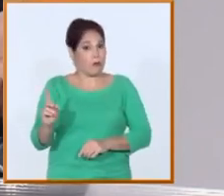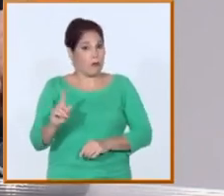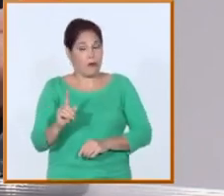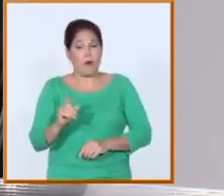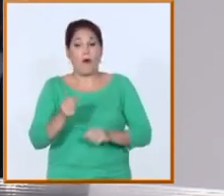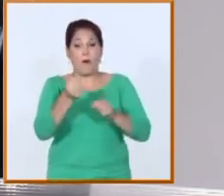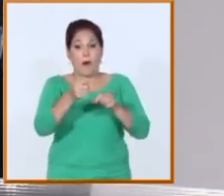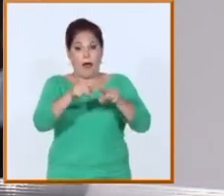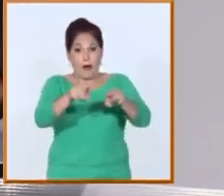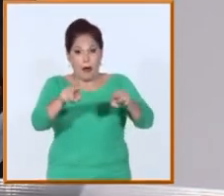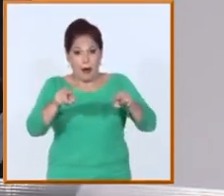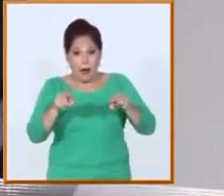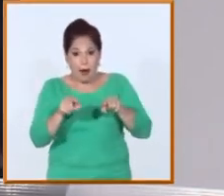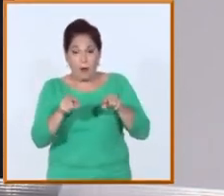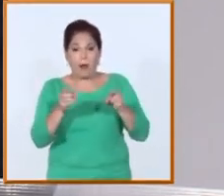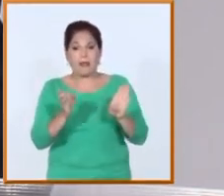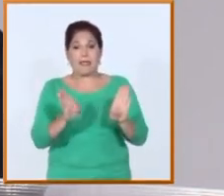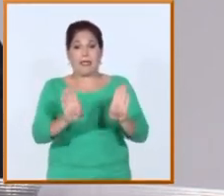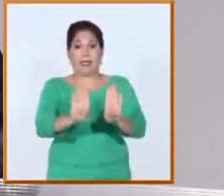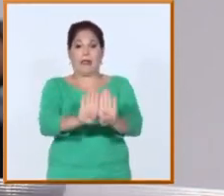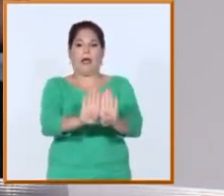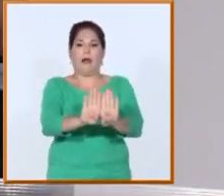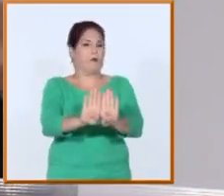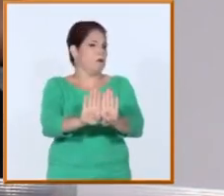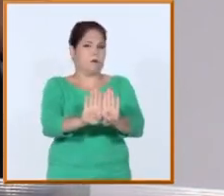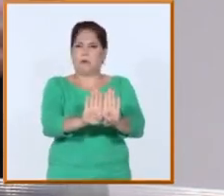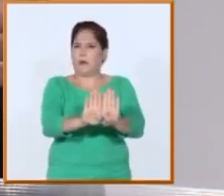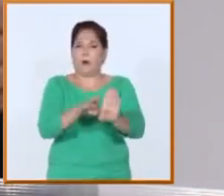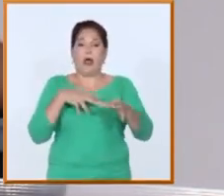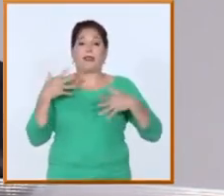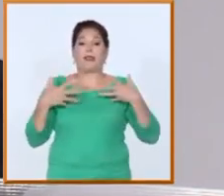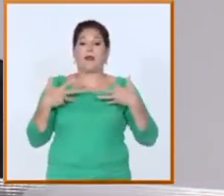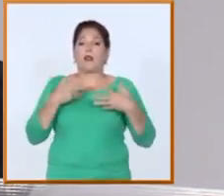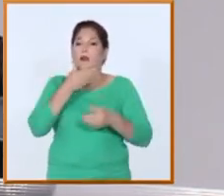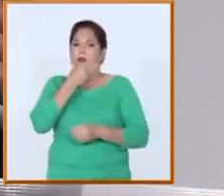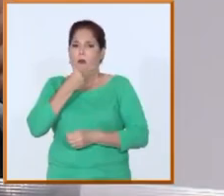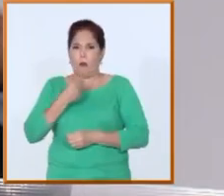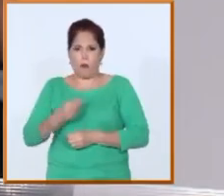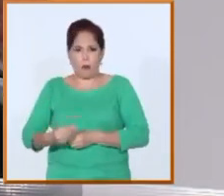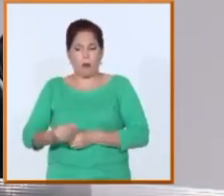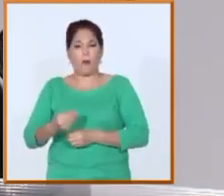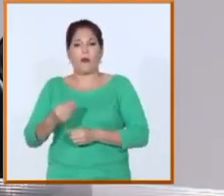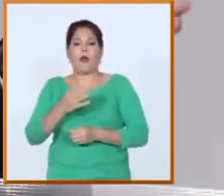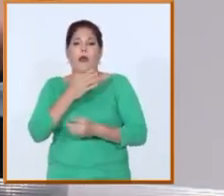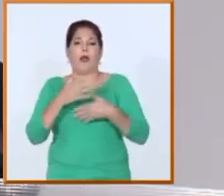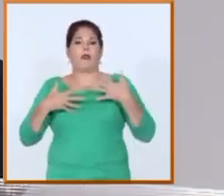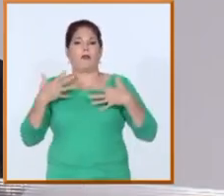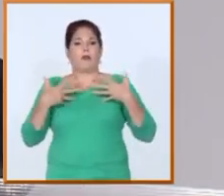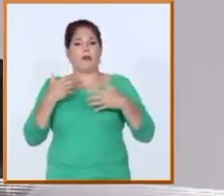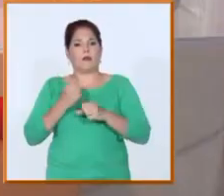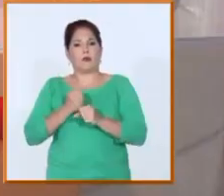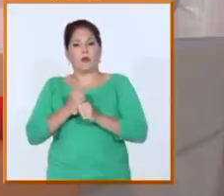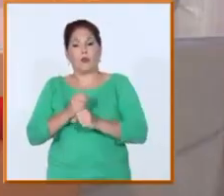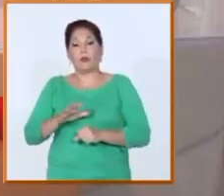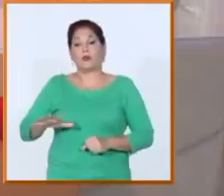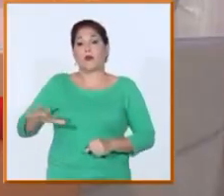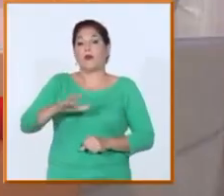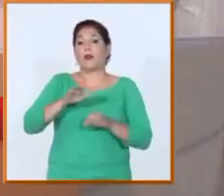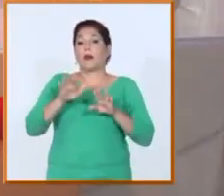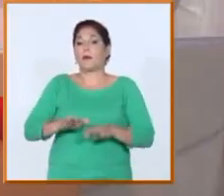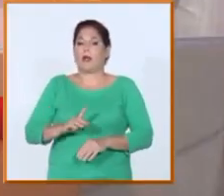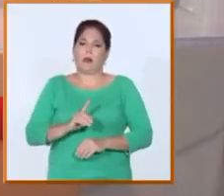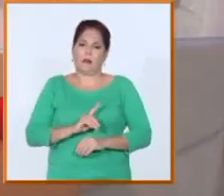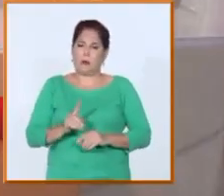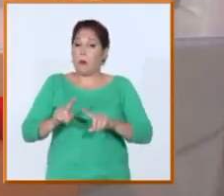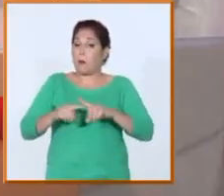aulas cerraron parcialmente, pero la actividad de los jóvenes y de claustro y de los trabajadores en general no se detuvo, entre otras